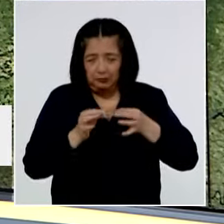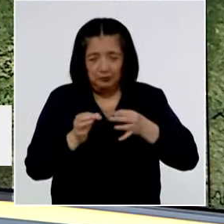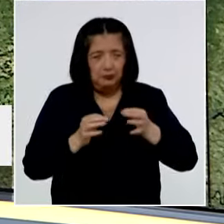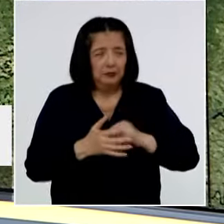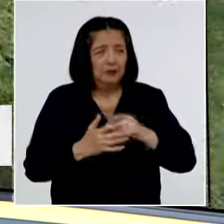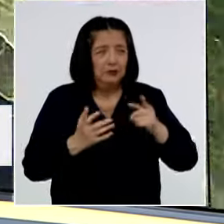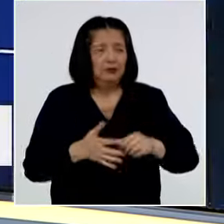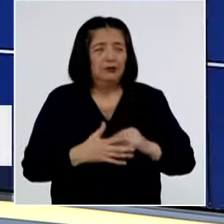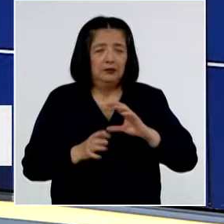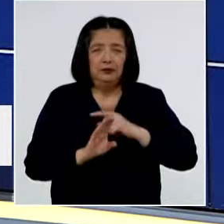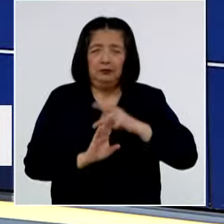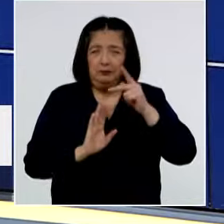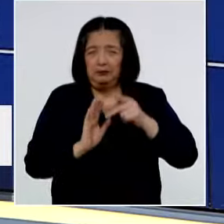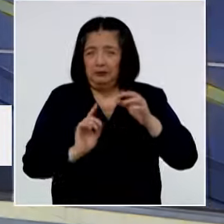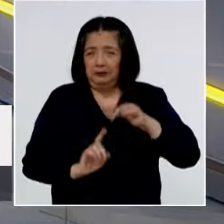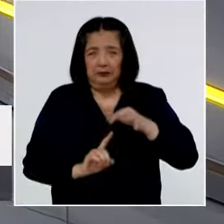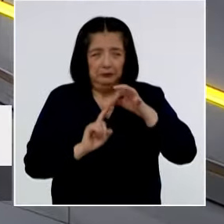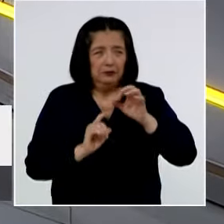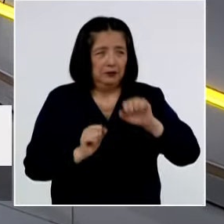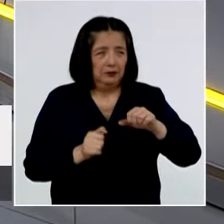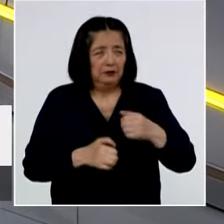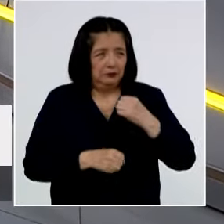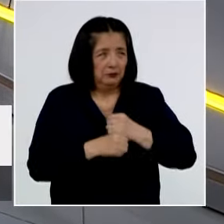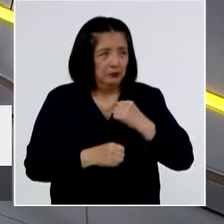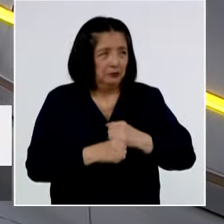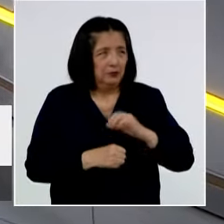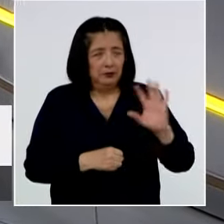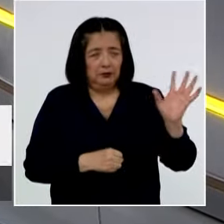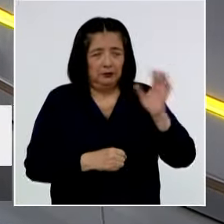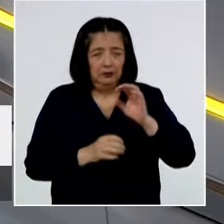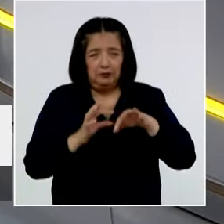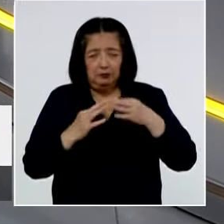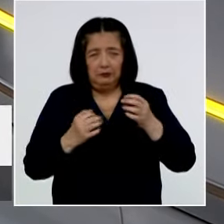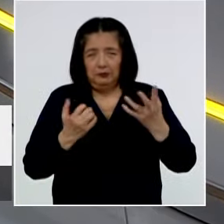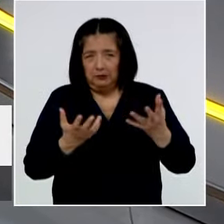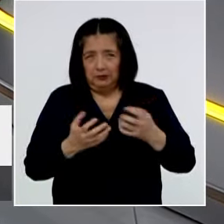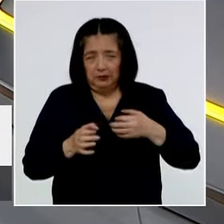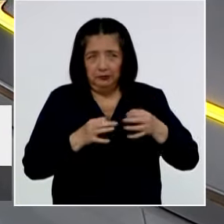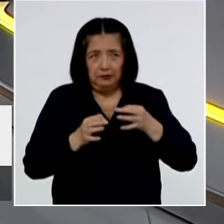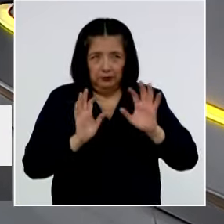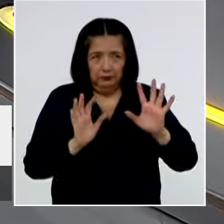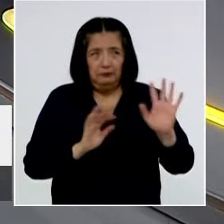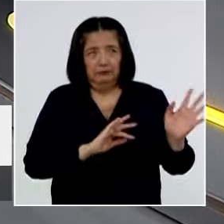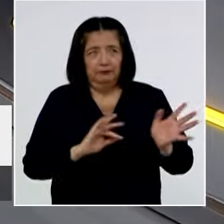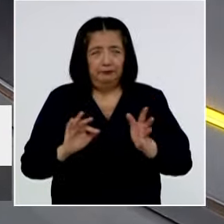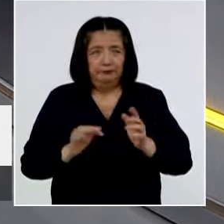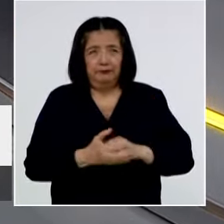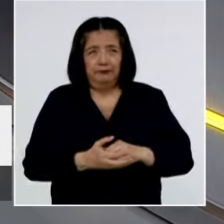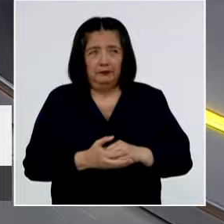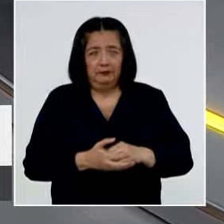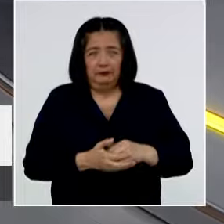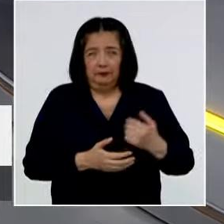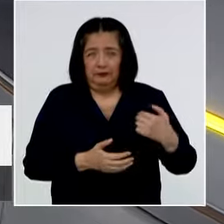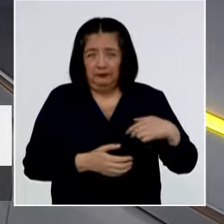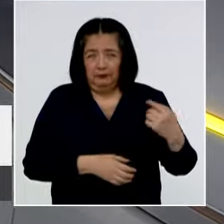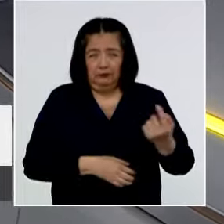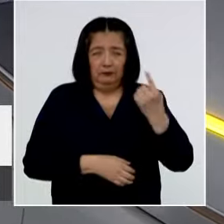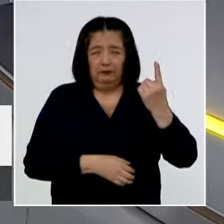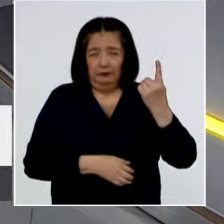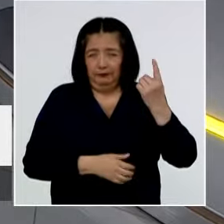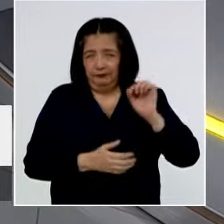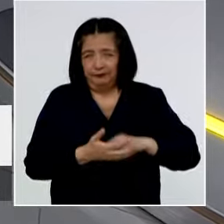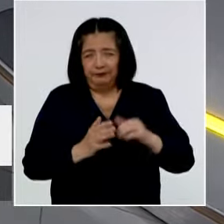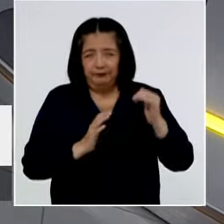grande documental, en este especial que estamos trabajando para toda la familia. Y quería resaltar algo, Loro. A ver. Somos, me parece, el único medio de